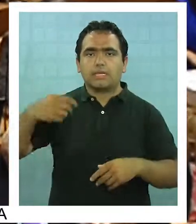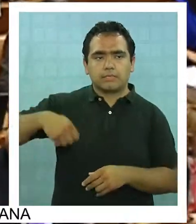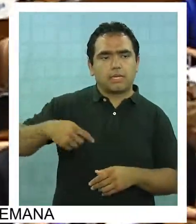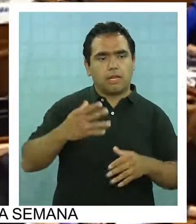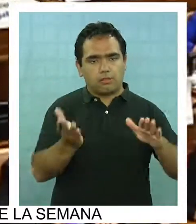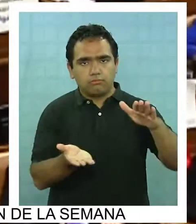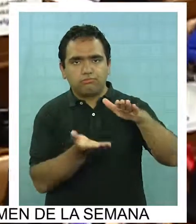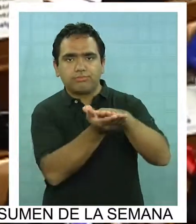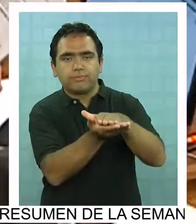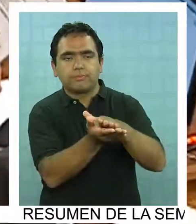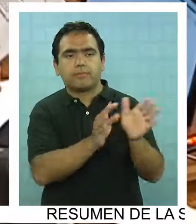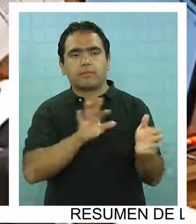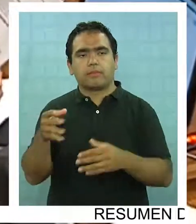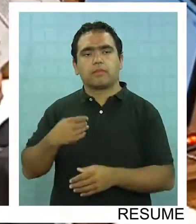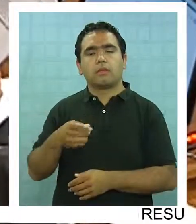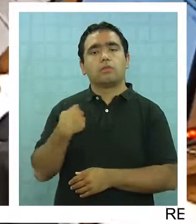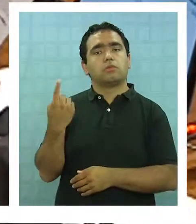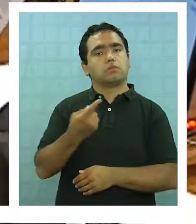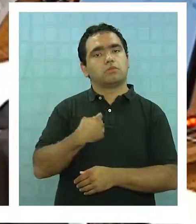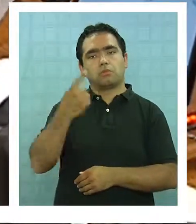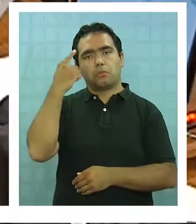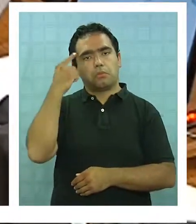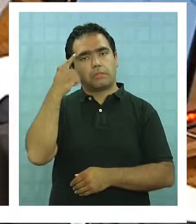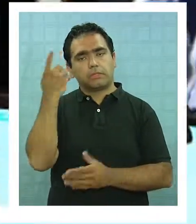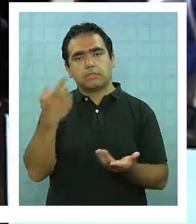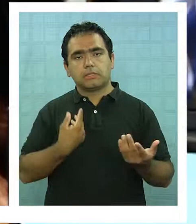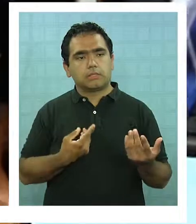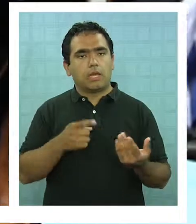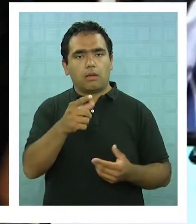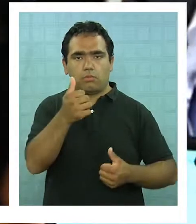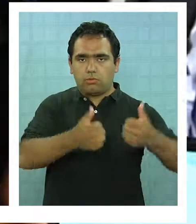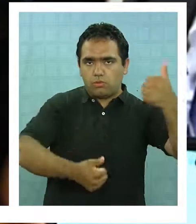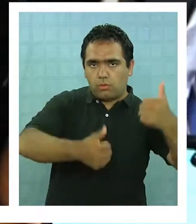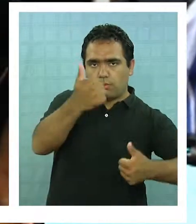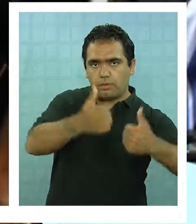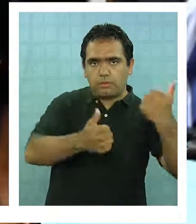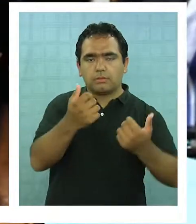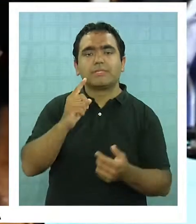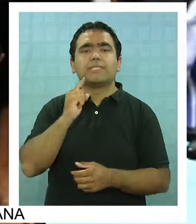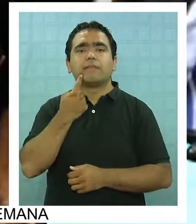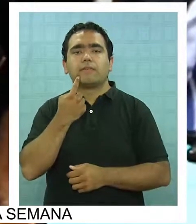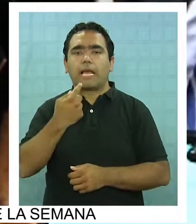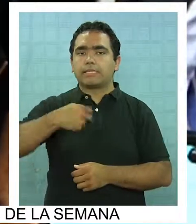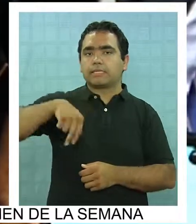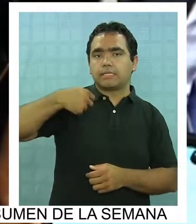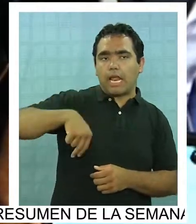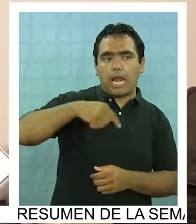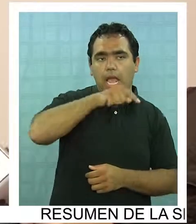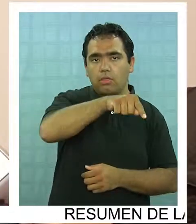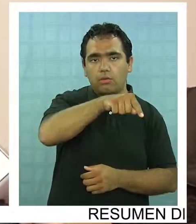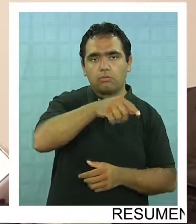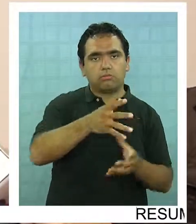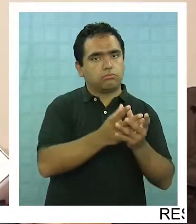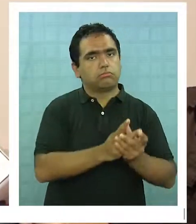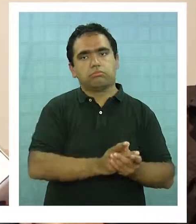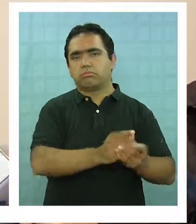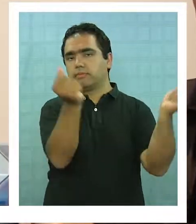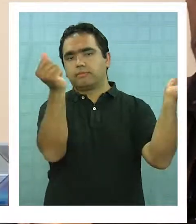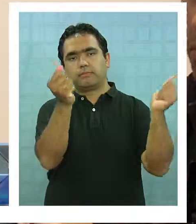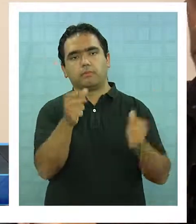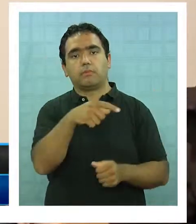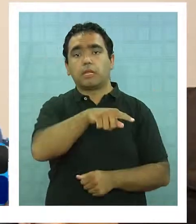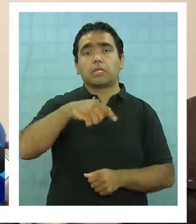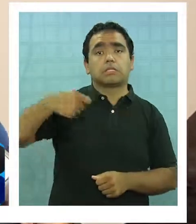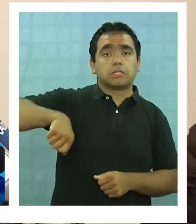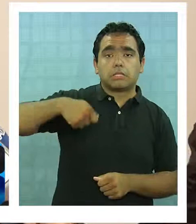proponemos un sistema proporcional competitivo. ¿Qué significa eso? Eliminar el Senado. Honestamente,